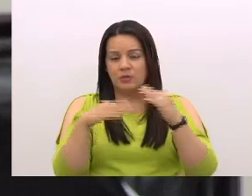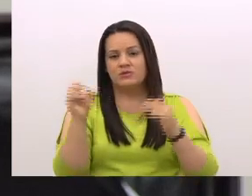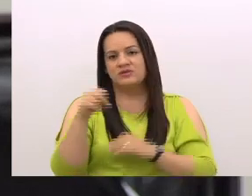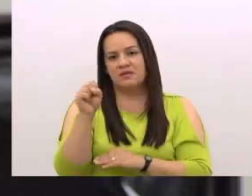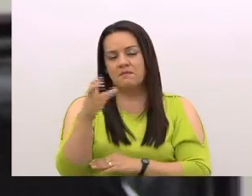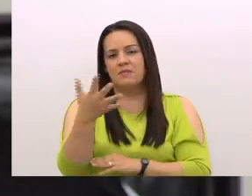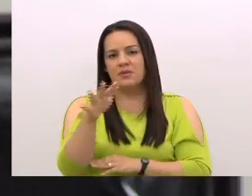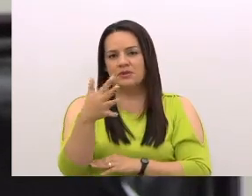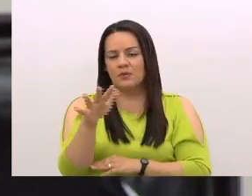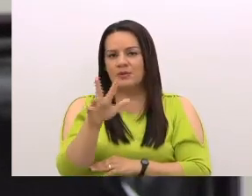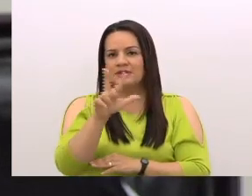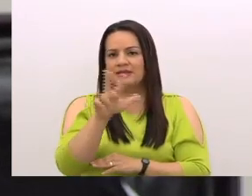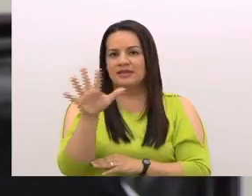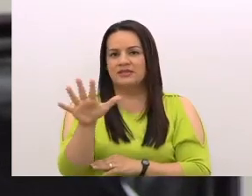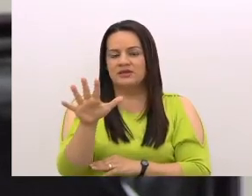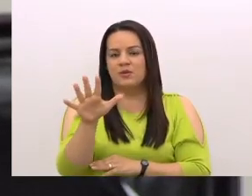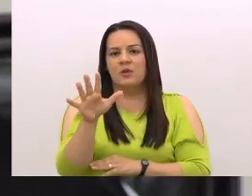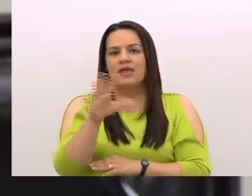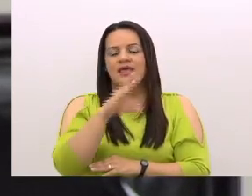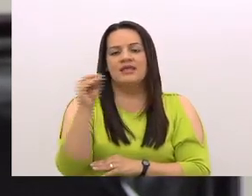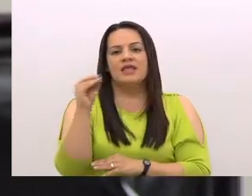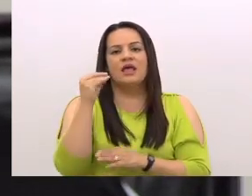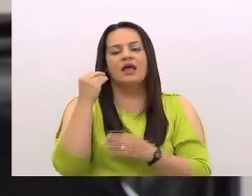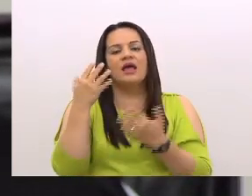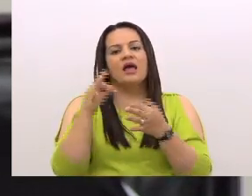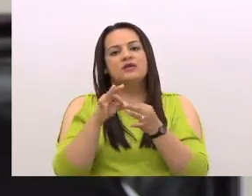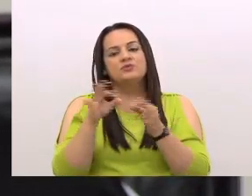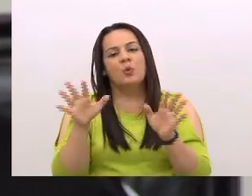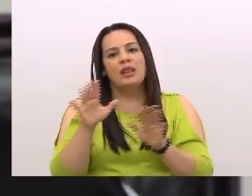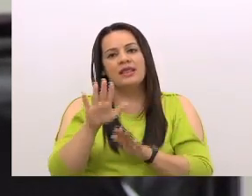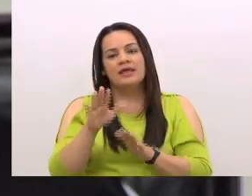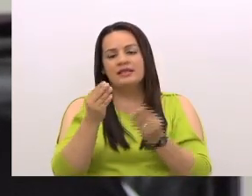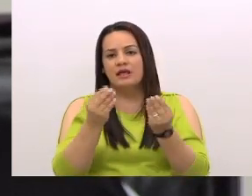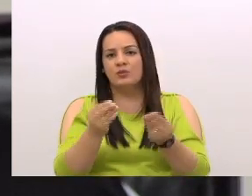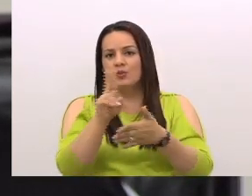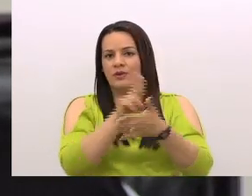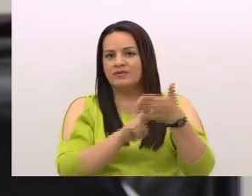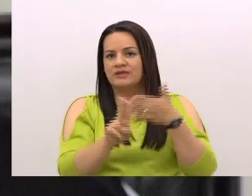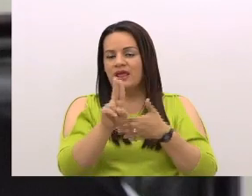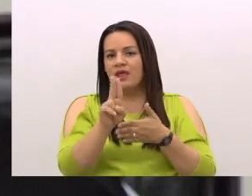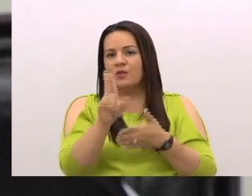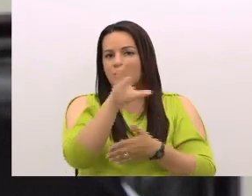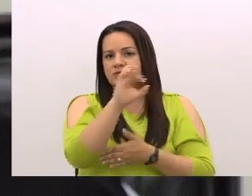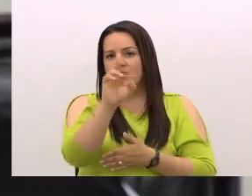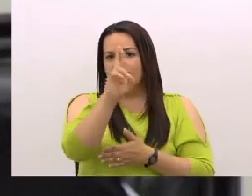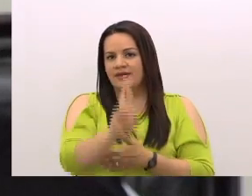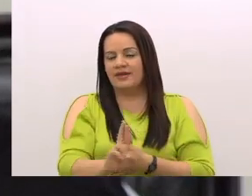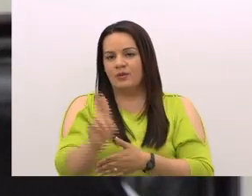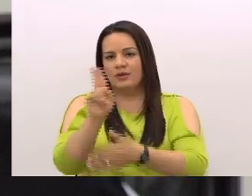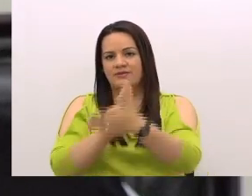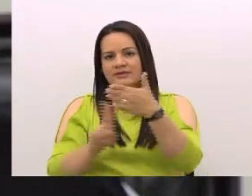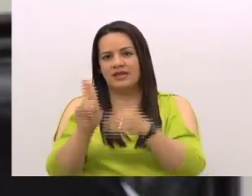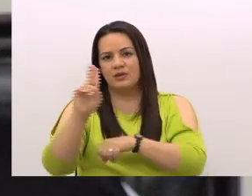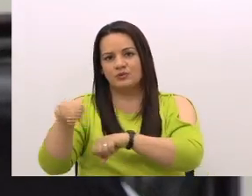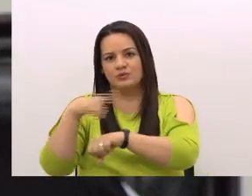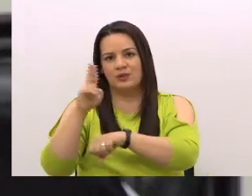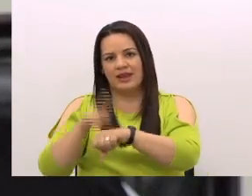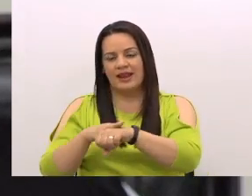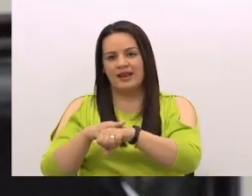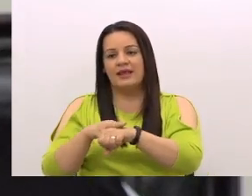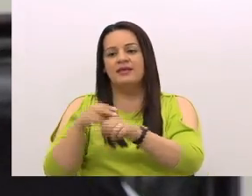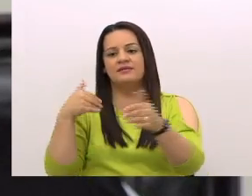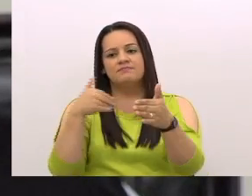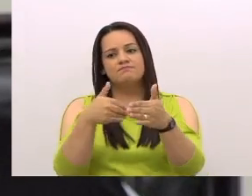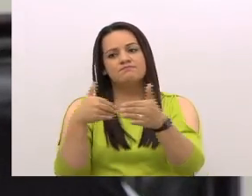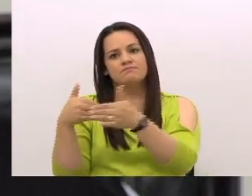35% y de pura casualidad resulta que tanto la Universidad de Costa Rica como la Universidad Nacional estuvieron muy cerca con las